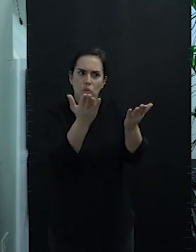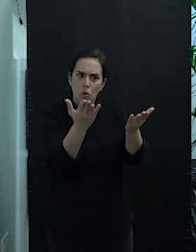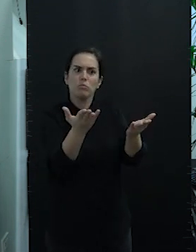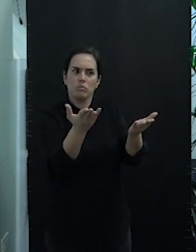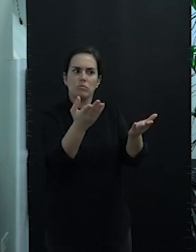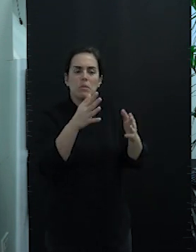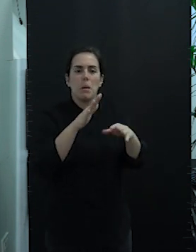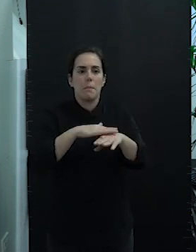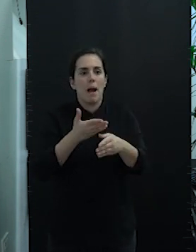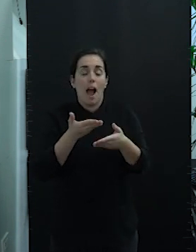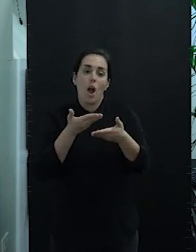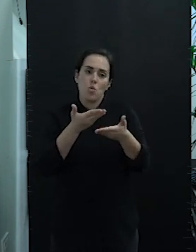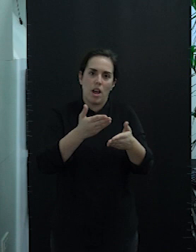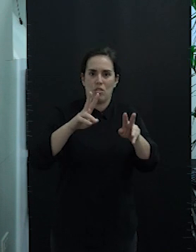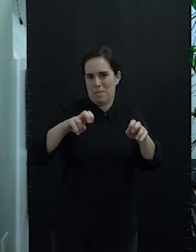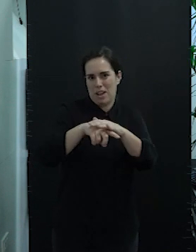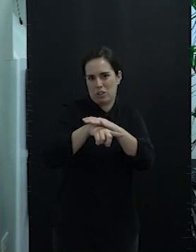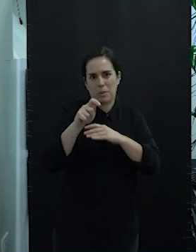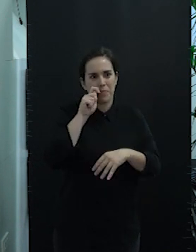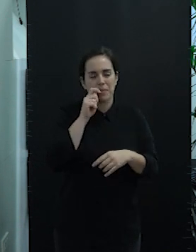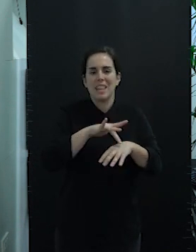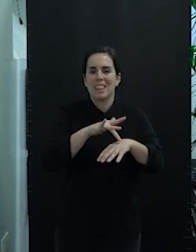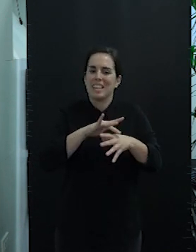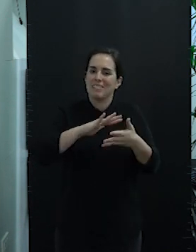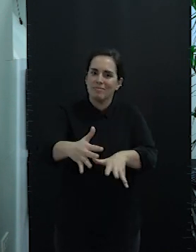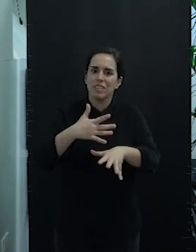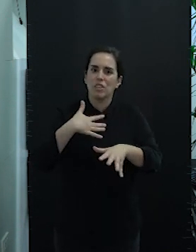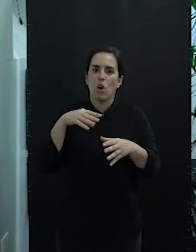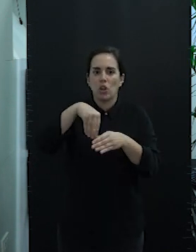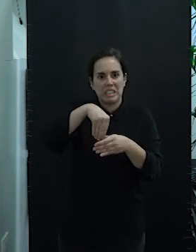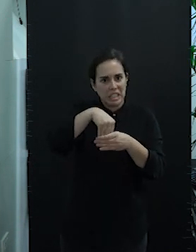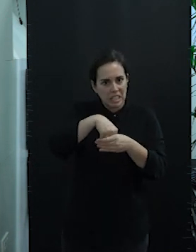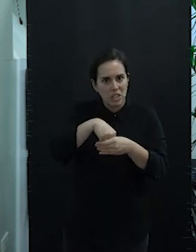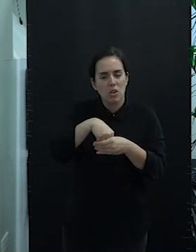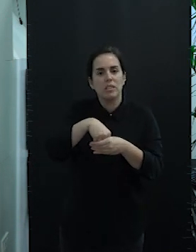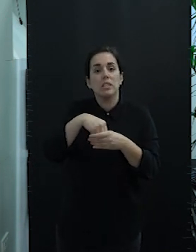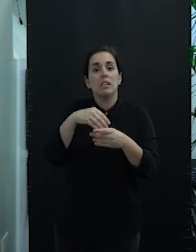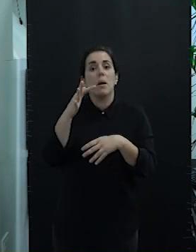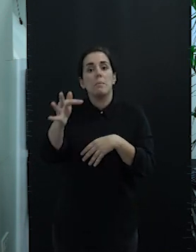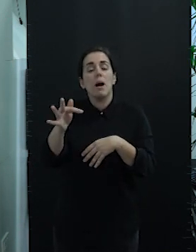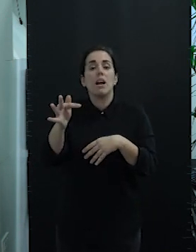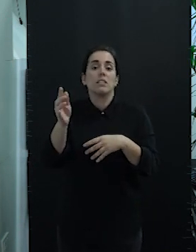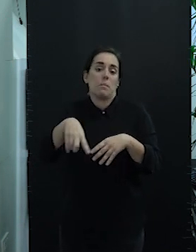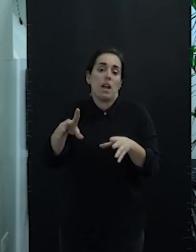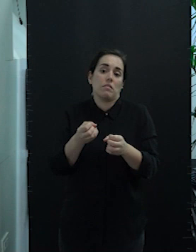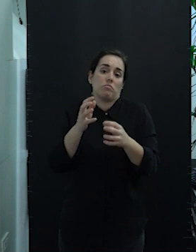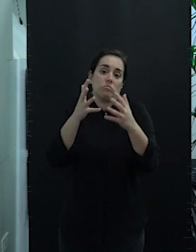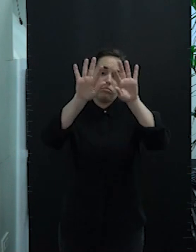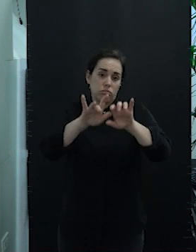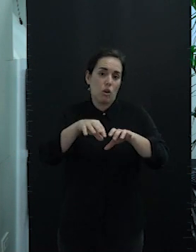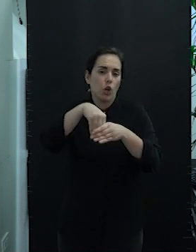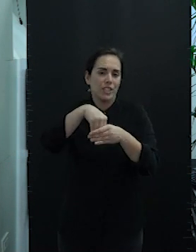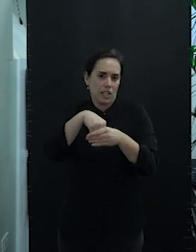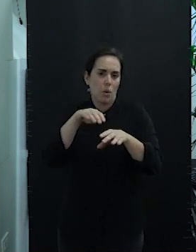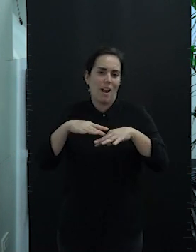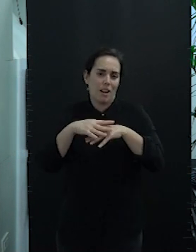poderlos ayudar en la gestión turística. Digitalización de contenidos adquiridos y elaboración de contenidos para las redes sociales del proyecto que